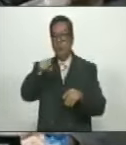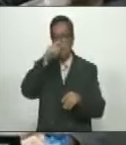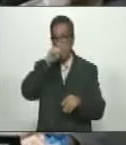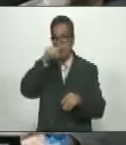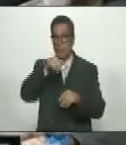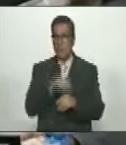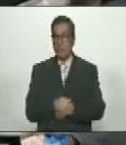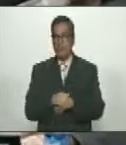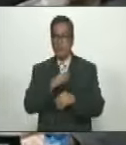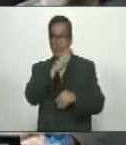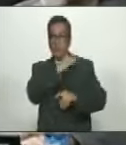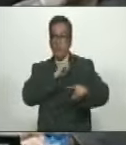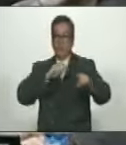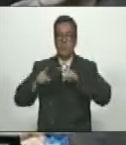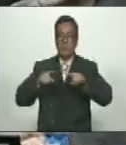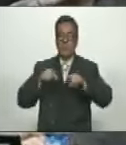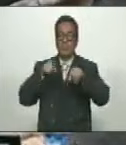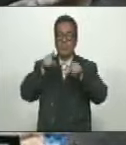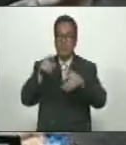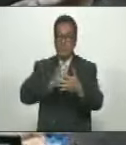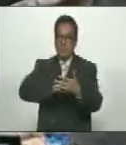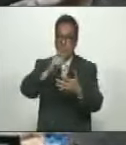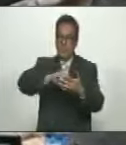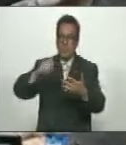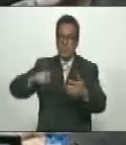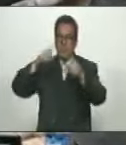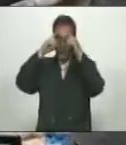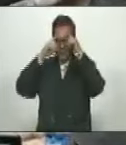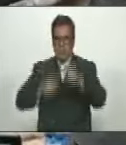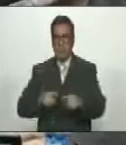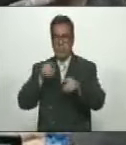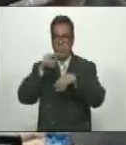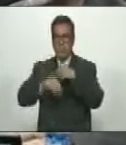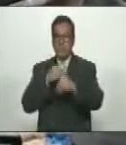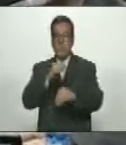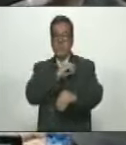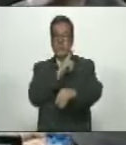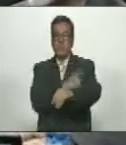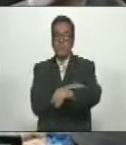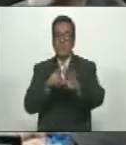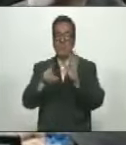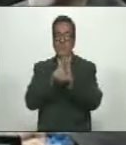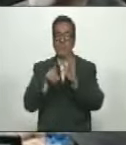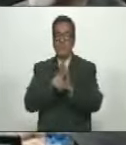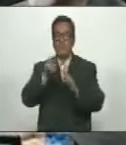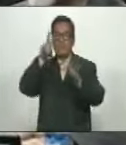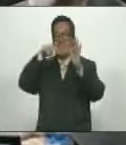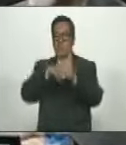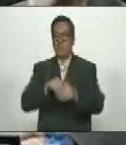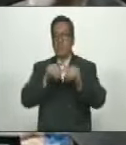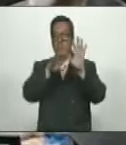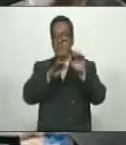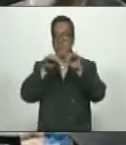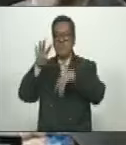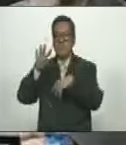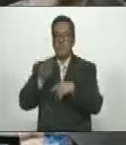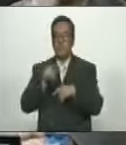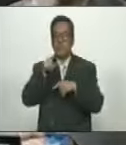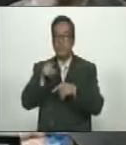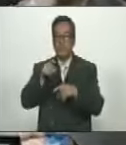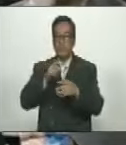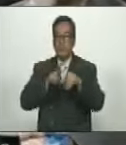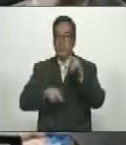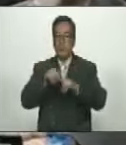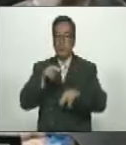Ese Año El Comandante Chávez Estaba Firmando El Decreto Con Rango Valor Y Fuerza De Ley 8694 De